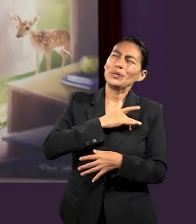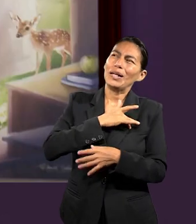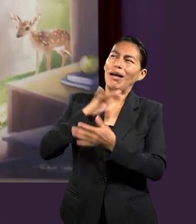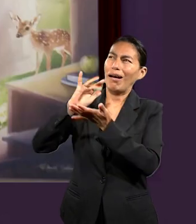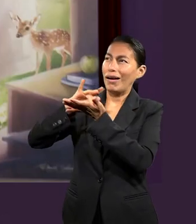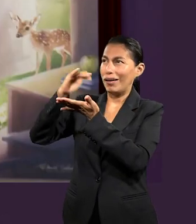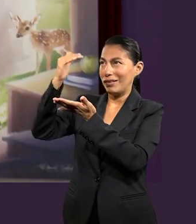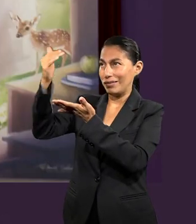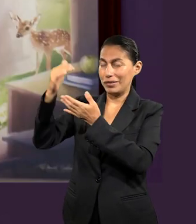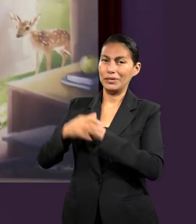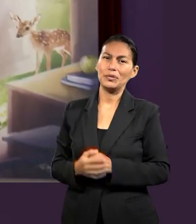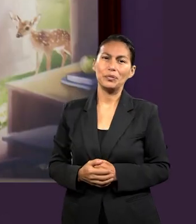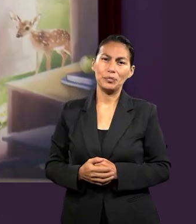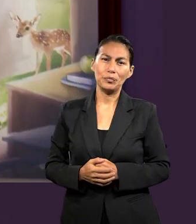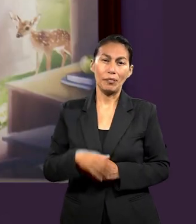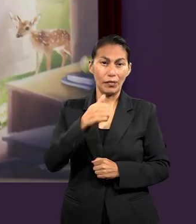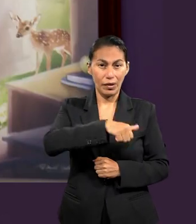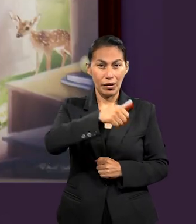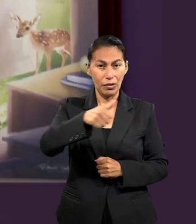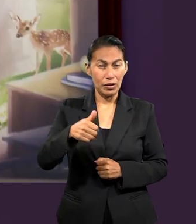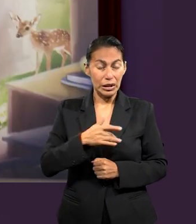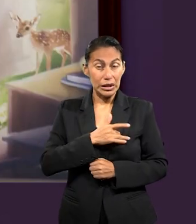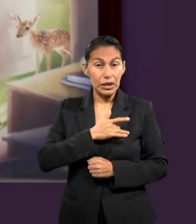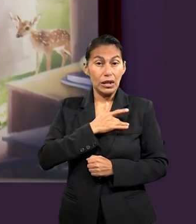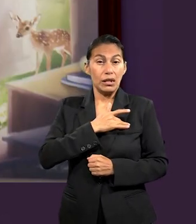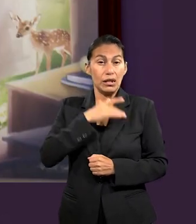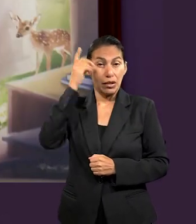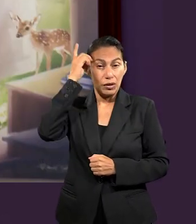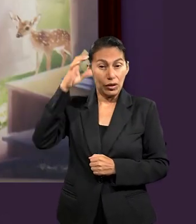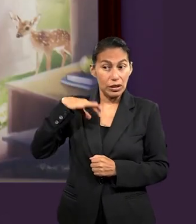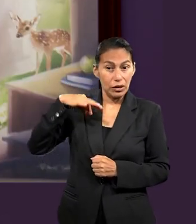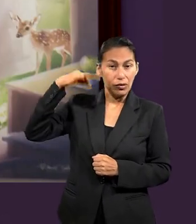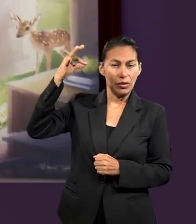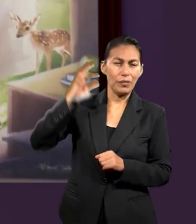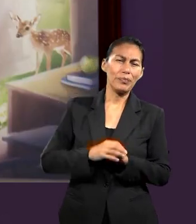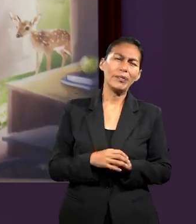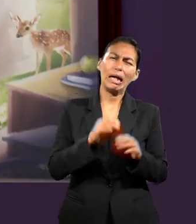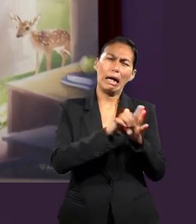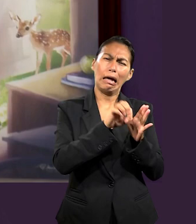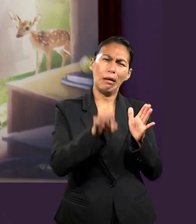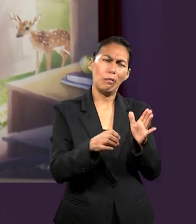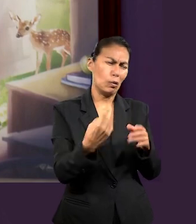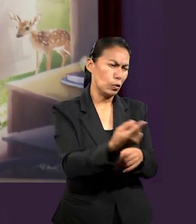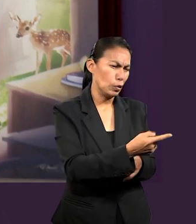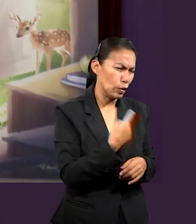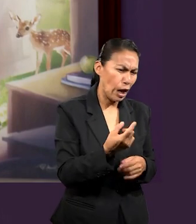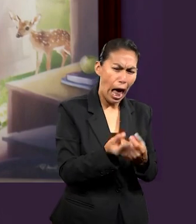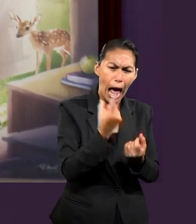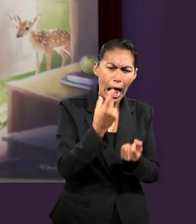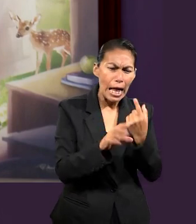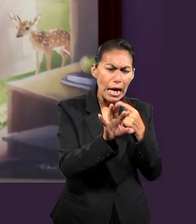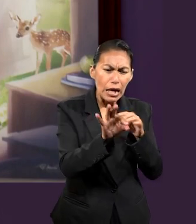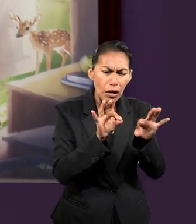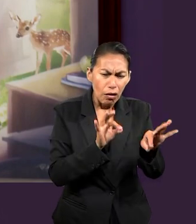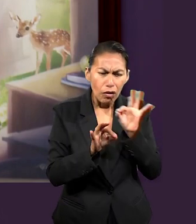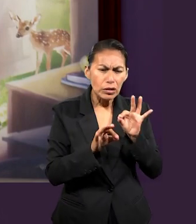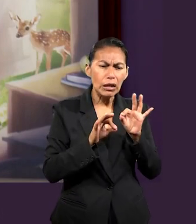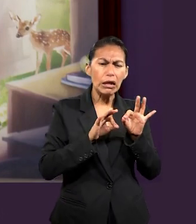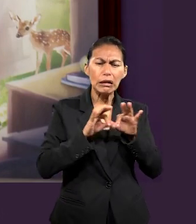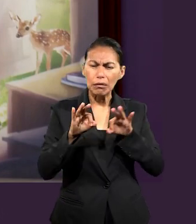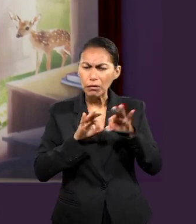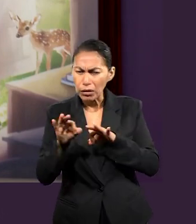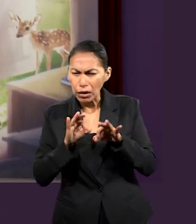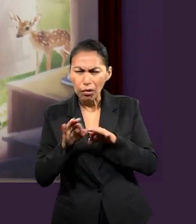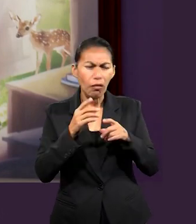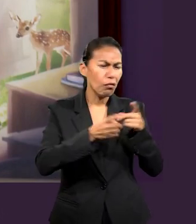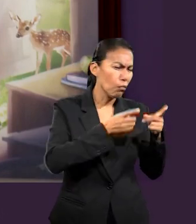ese sentimiento, hemos sido escogidos tanto en algún deporte con los amigos cuando éramos niños o en algún trabajo, como